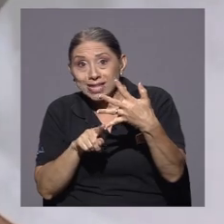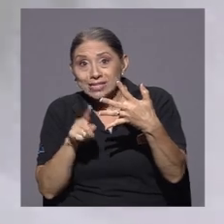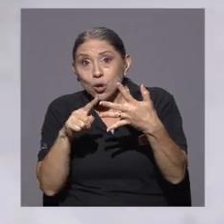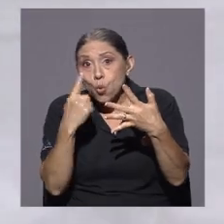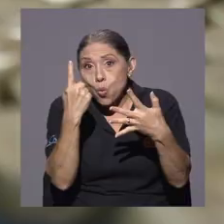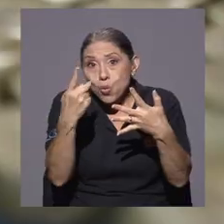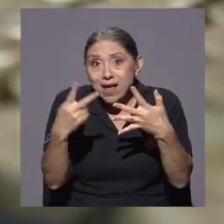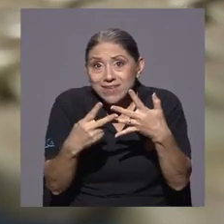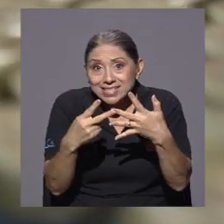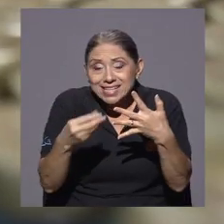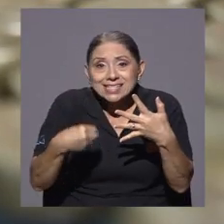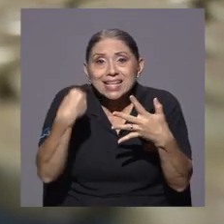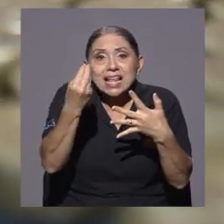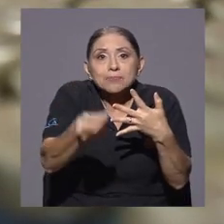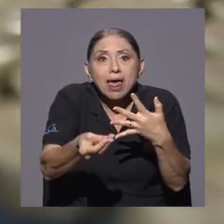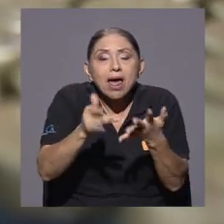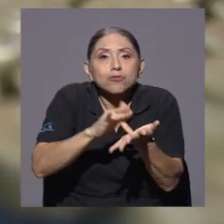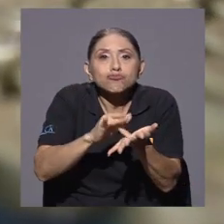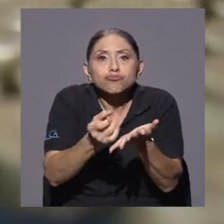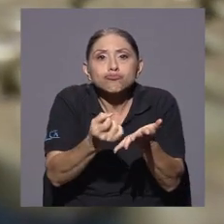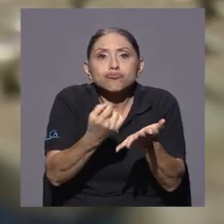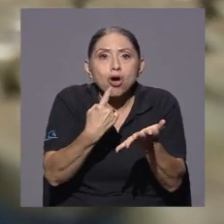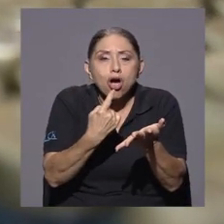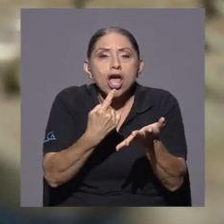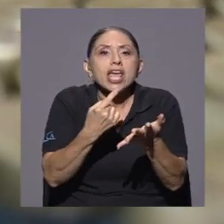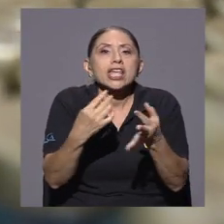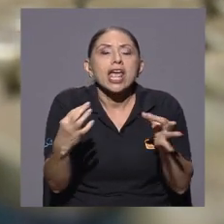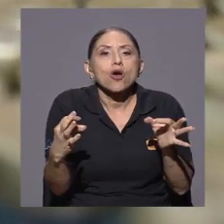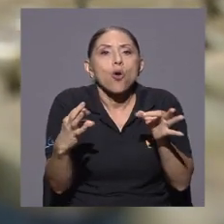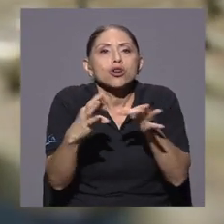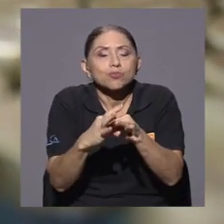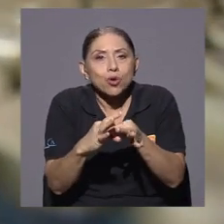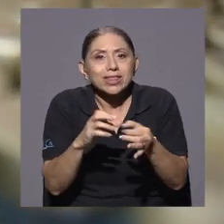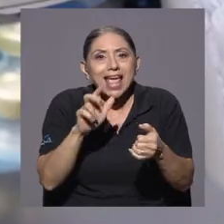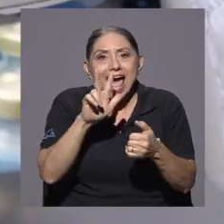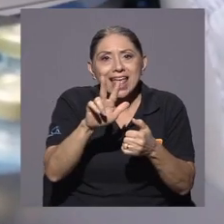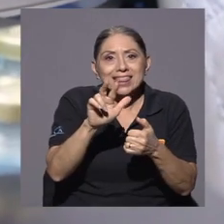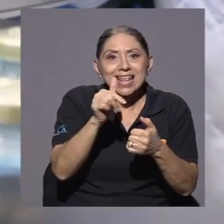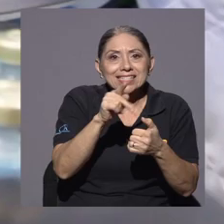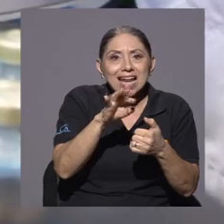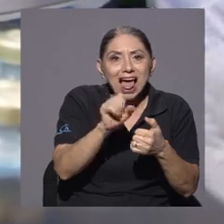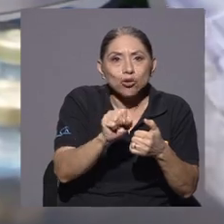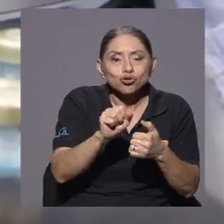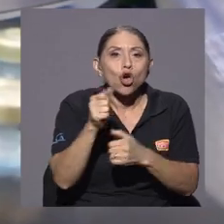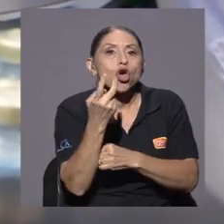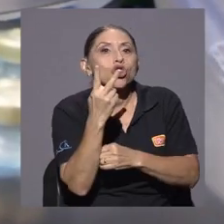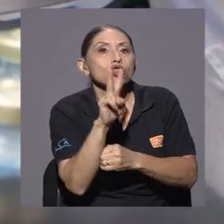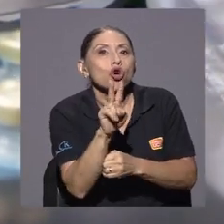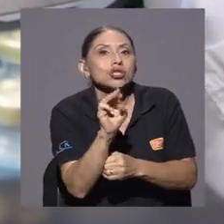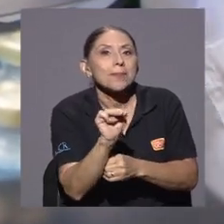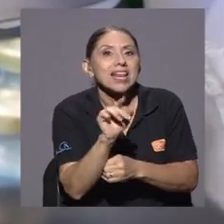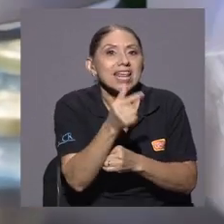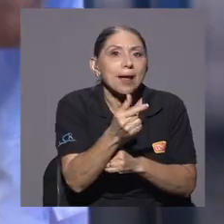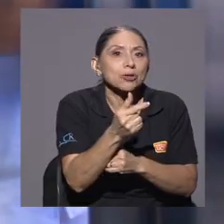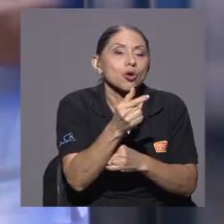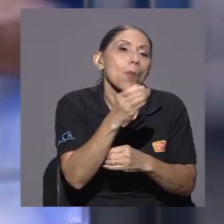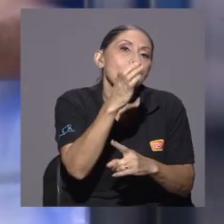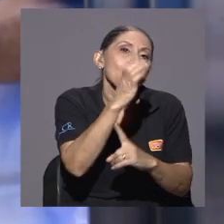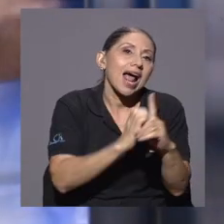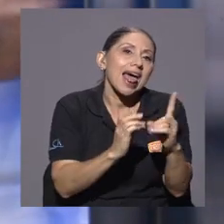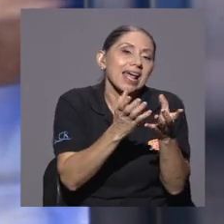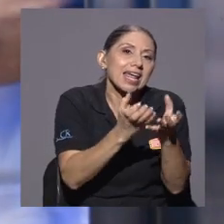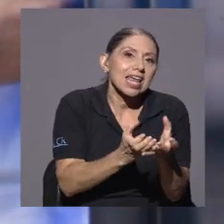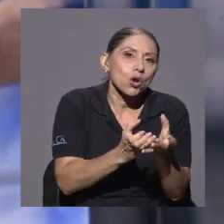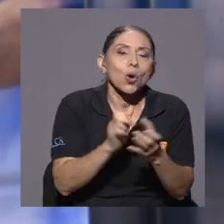ocasión, una dosis que va a corresponder a tres grados de dosis. 12 miligramos por kilo peso, 30